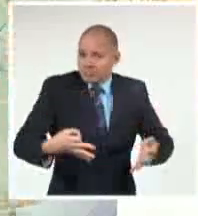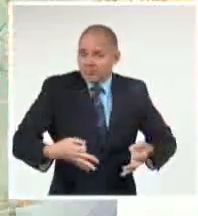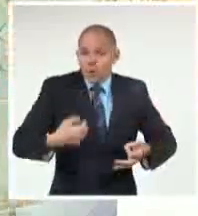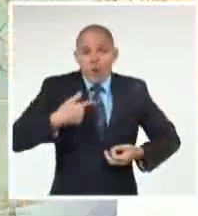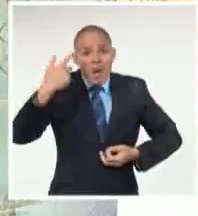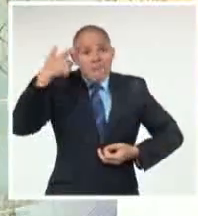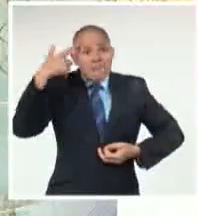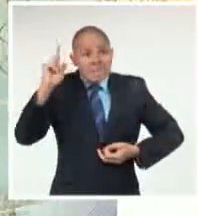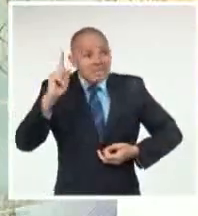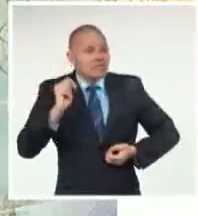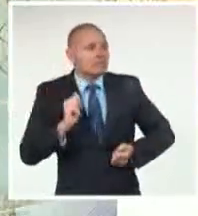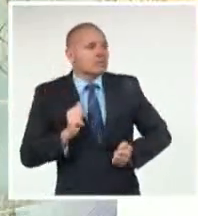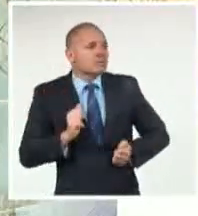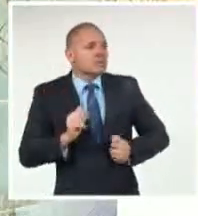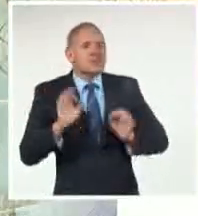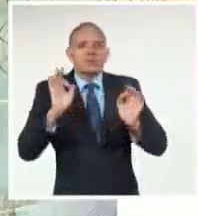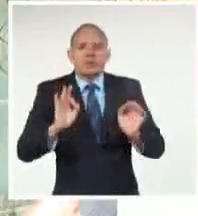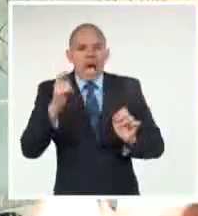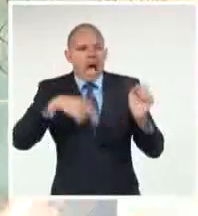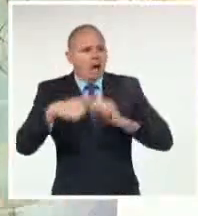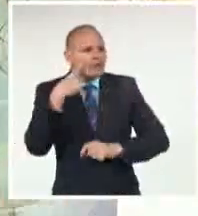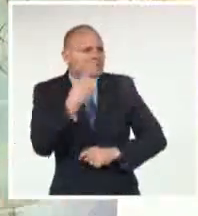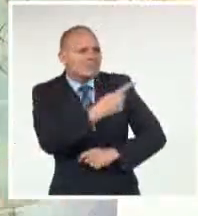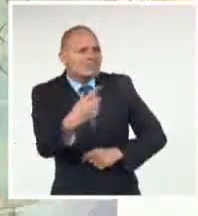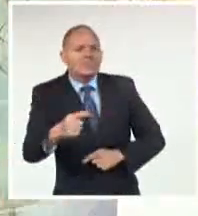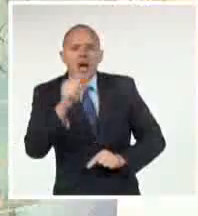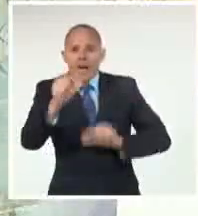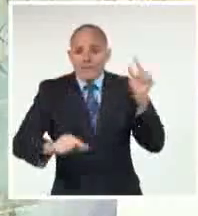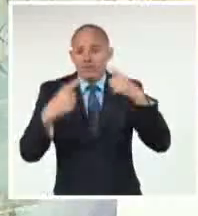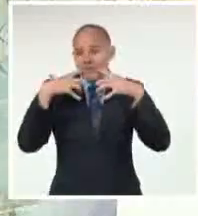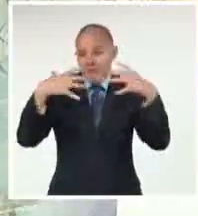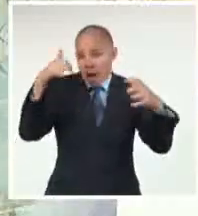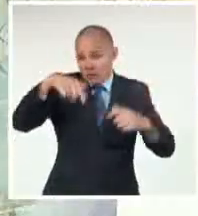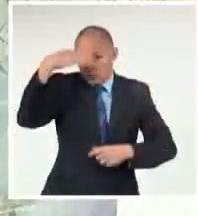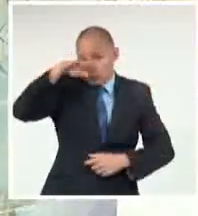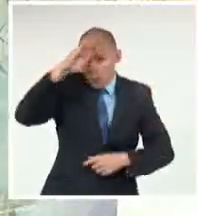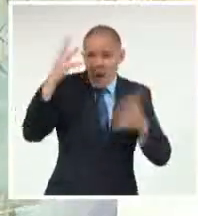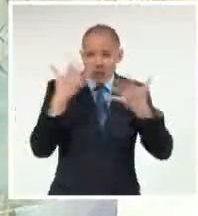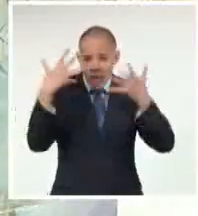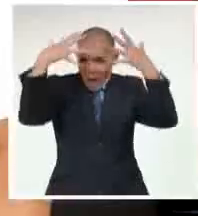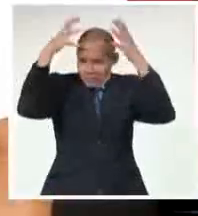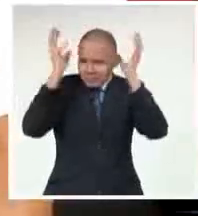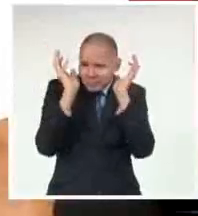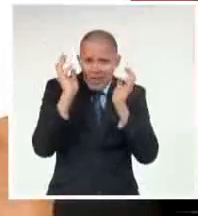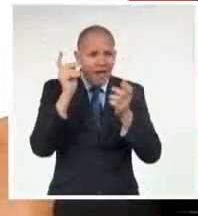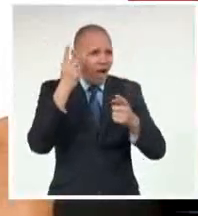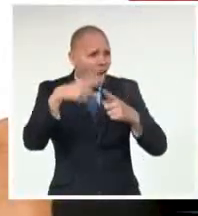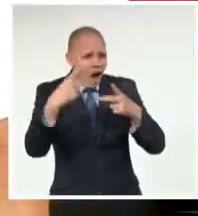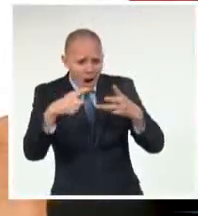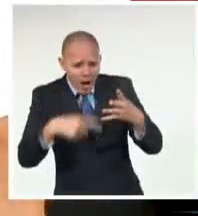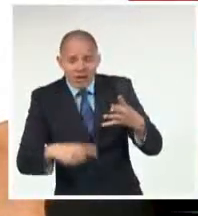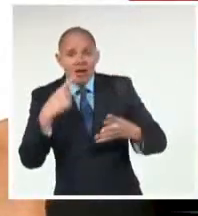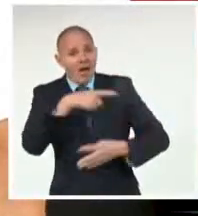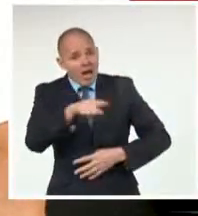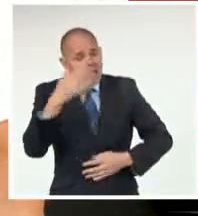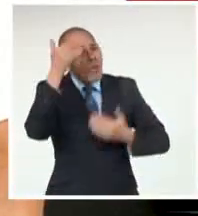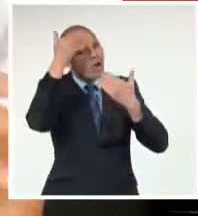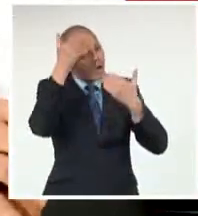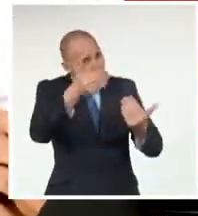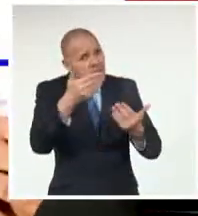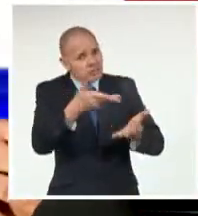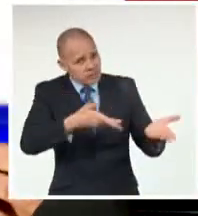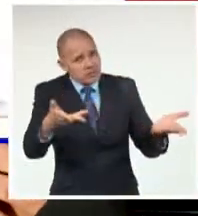los grandes De la trova urbana Están agradecidos Todo ese nacimiento Y ese